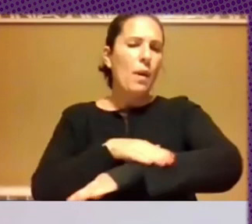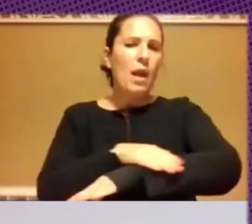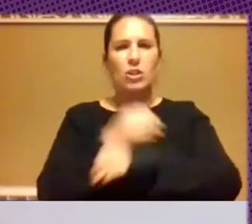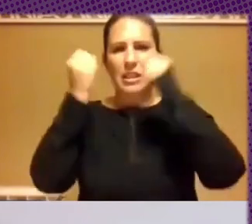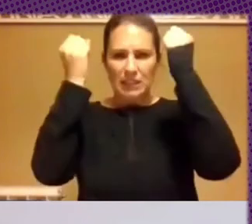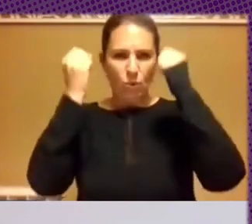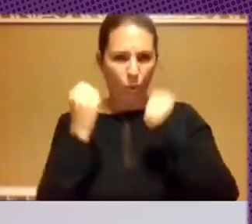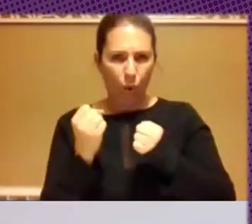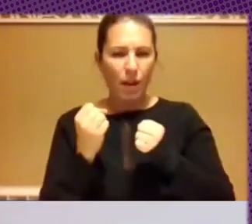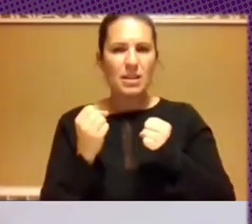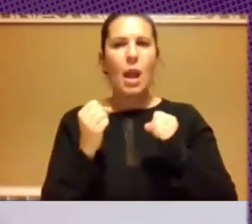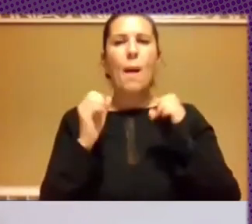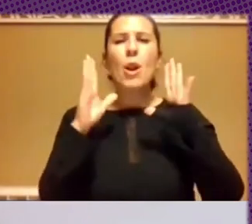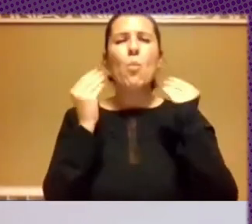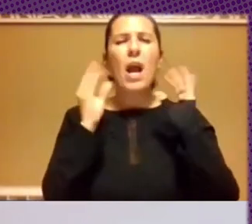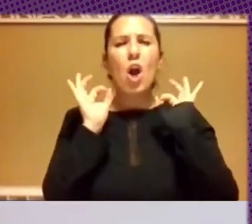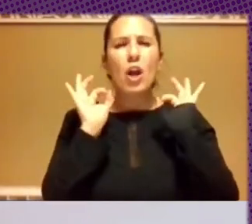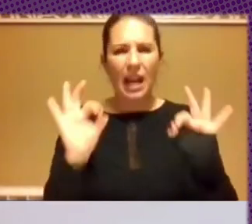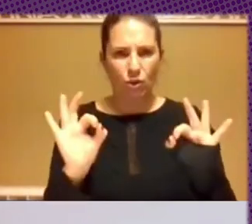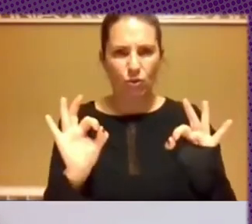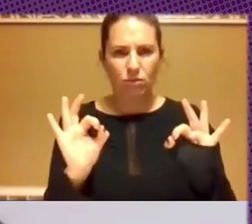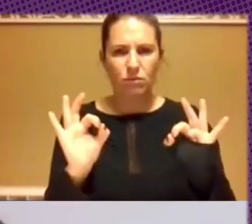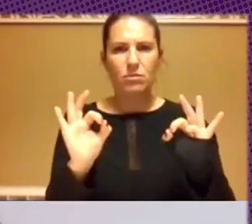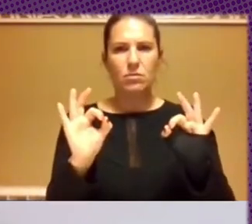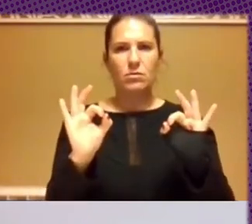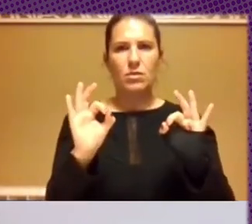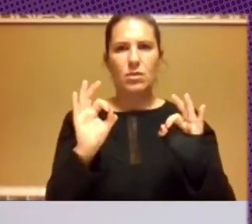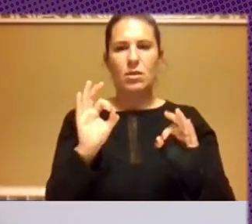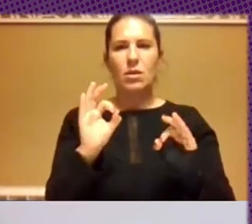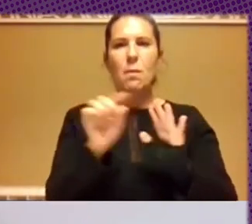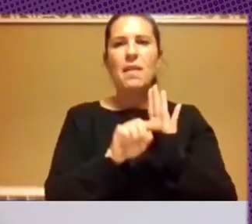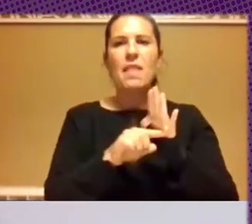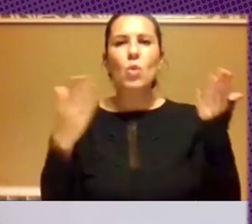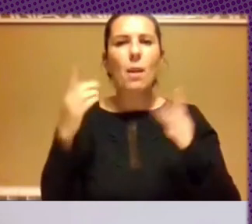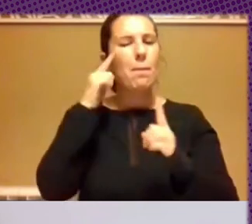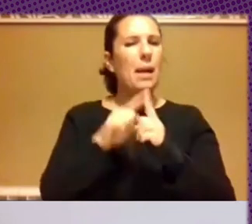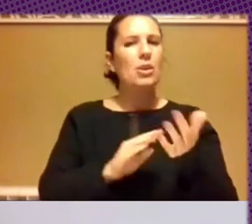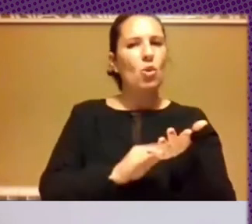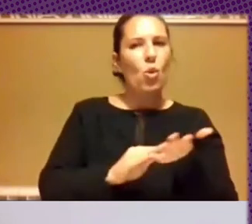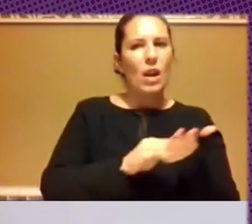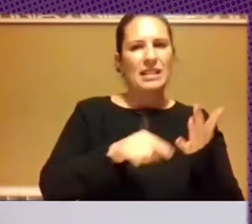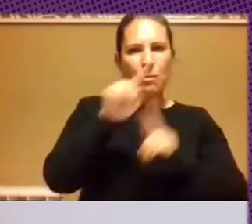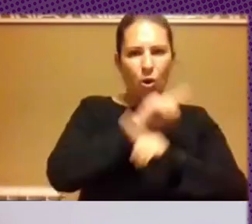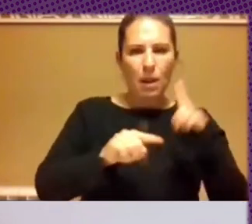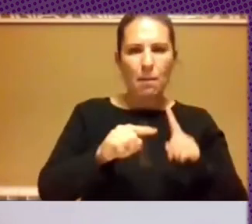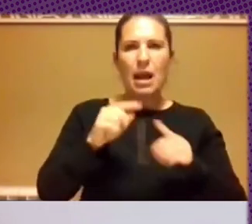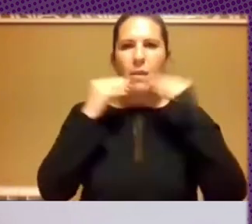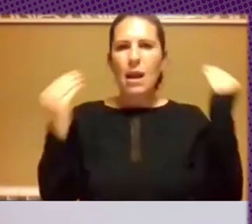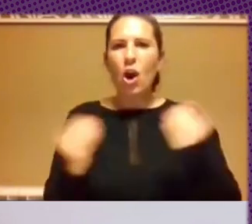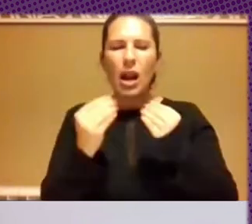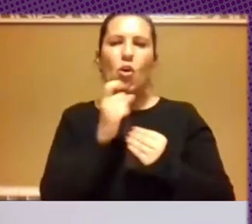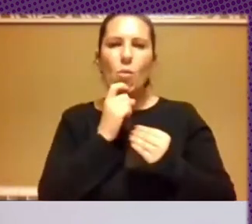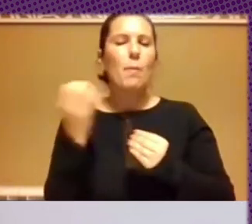digamos que sean como muy concretas para solventar este problema para poder mejorarlo habría que hacerlo de esta manera así así